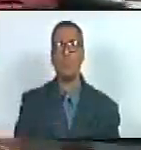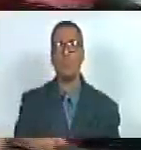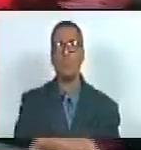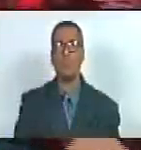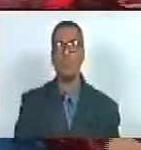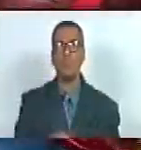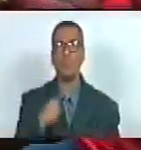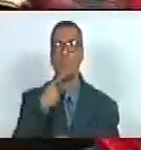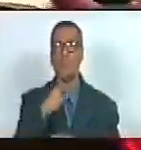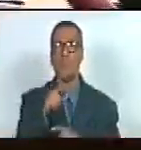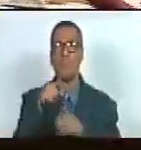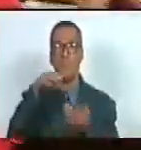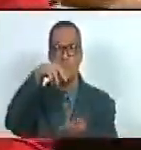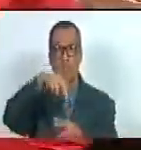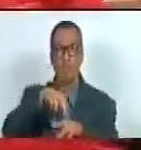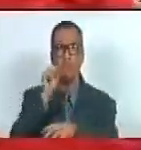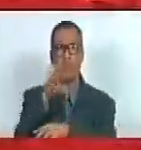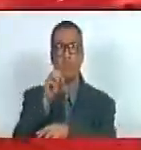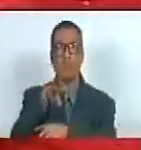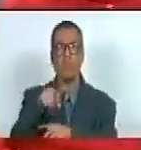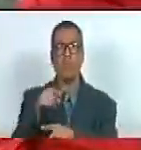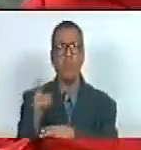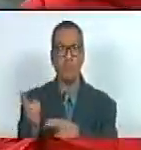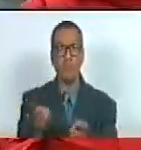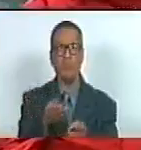solicita a la tribuna de oradores se le concede